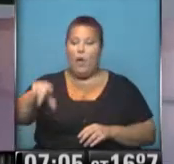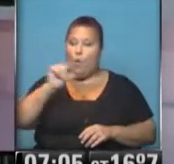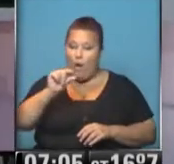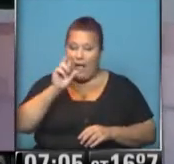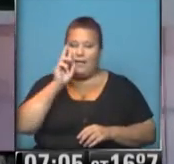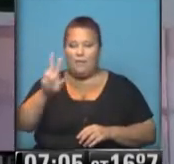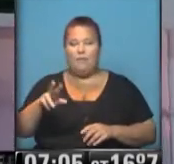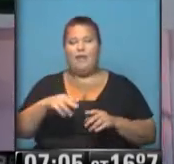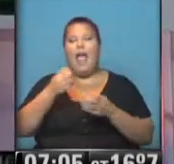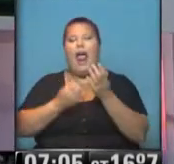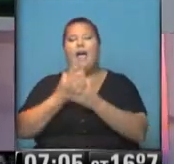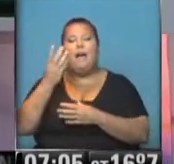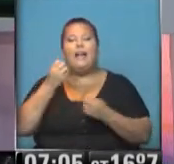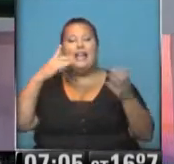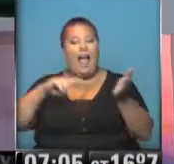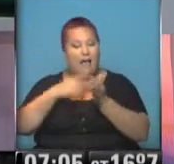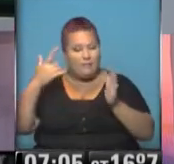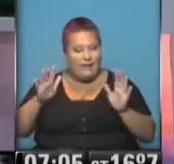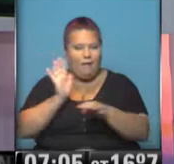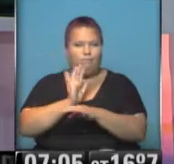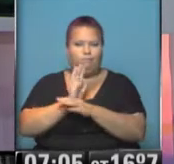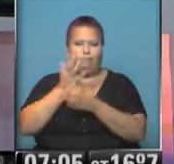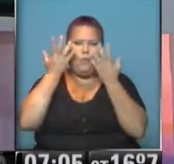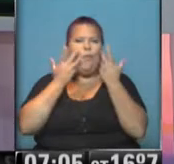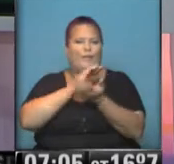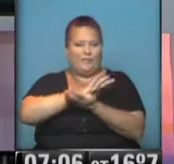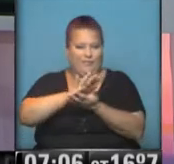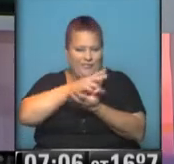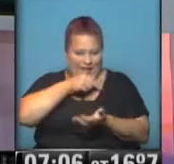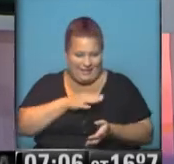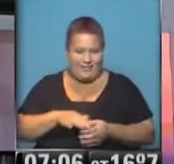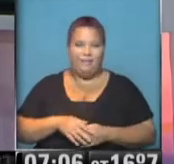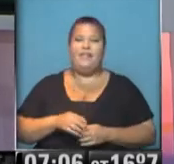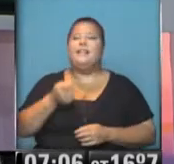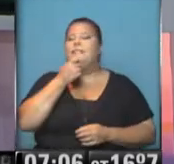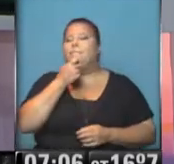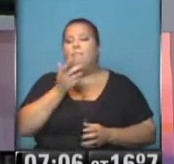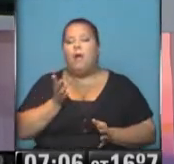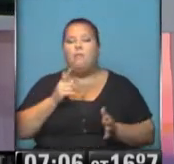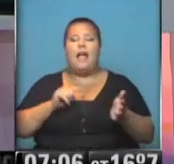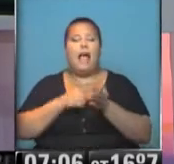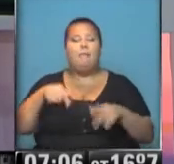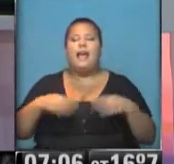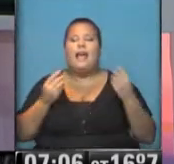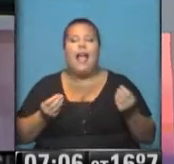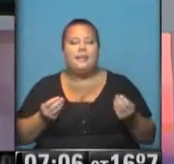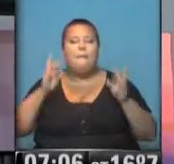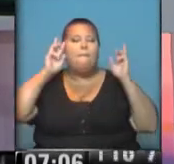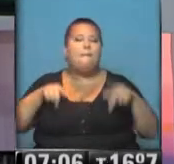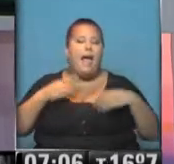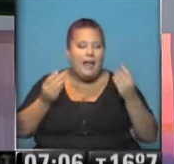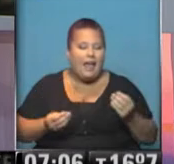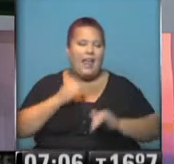ver ustedes en el transcurso de la mañana. La ciudad va a quedar totalmente desierta. Bueno, y si está, por ejemplo, en la ciudad, ¿qué hacer? ¿Qué planes?